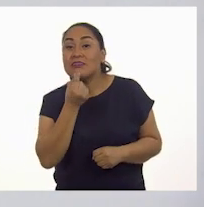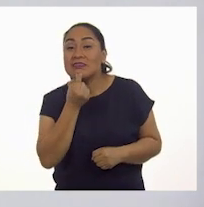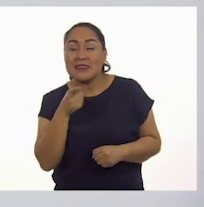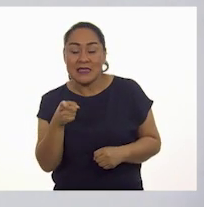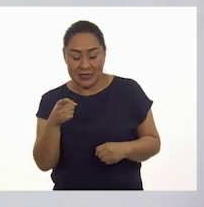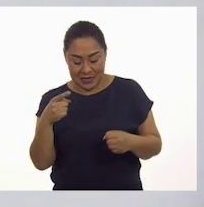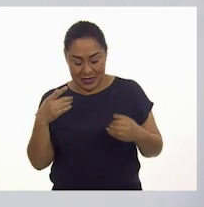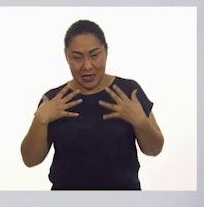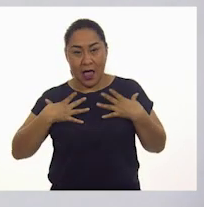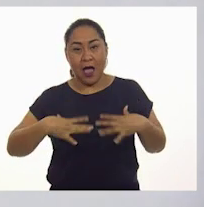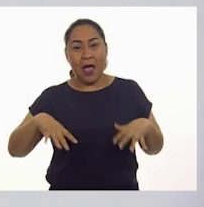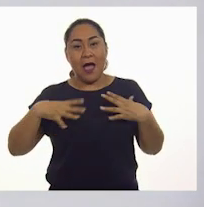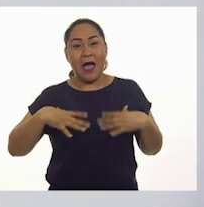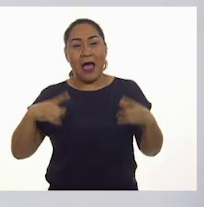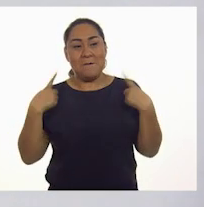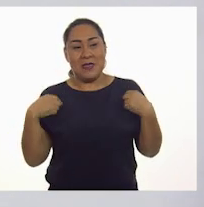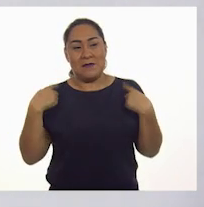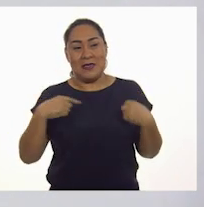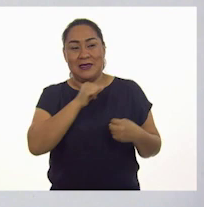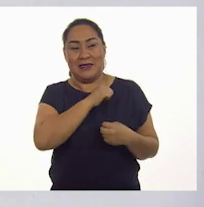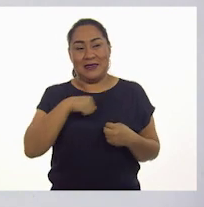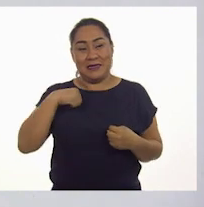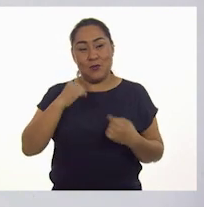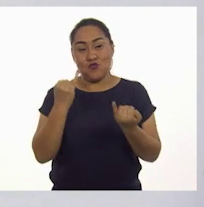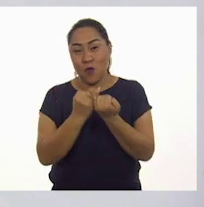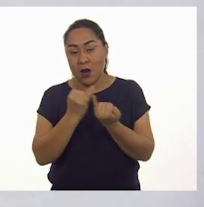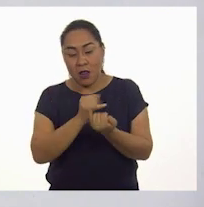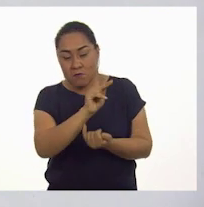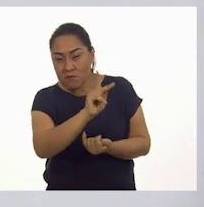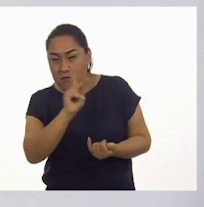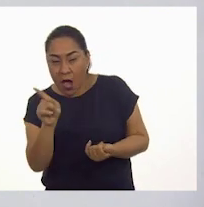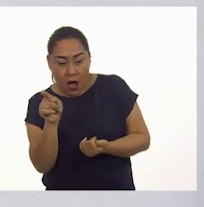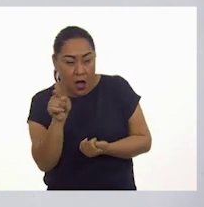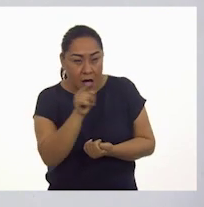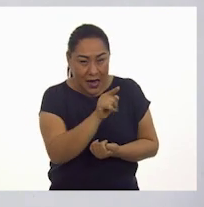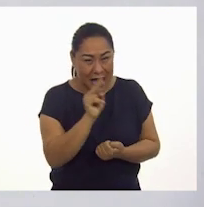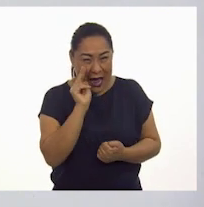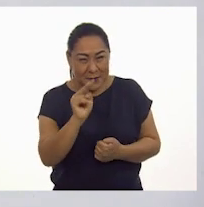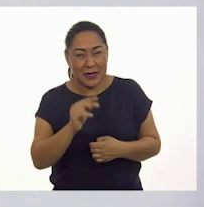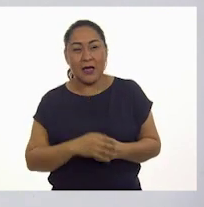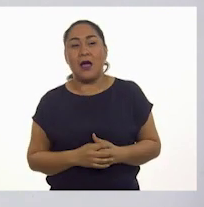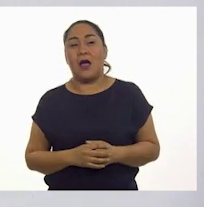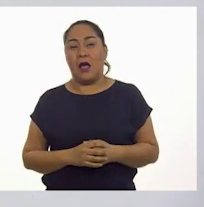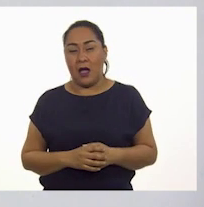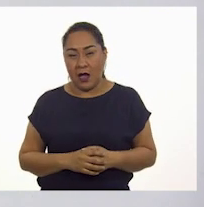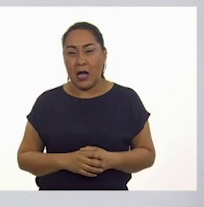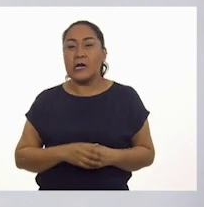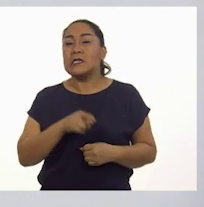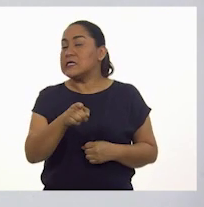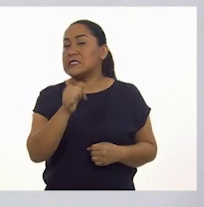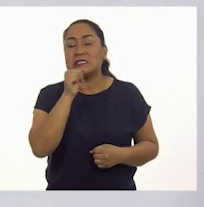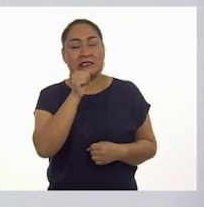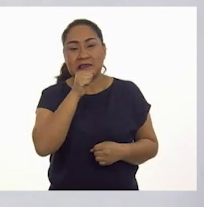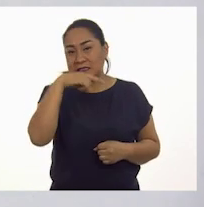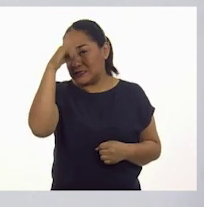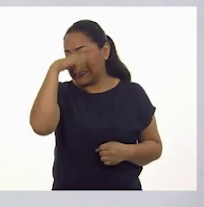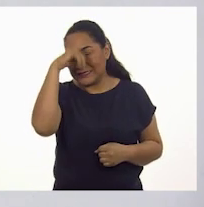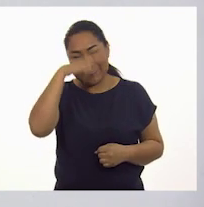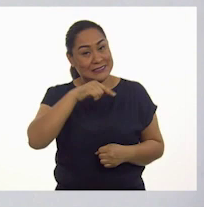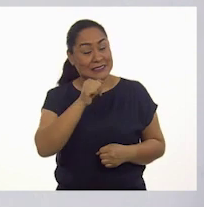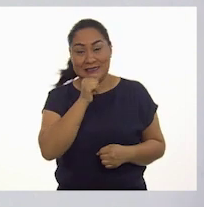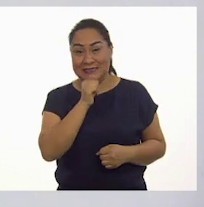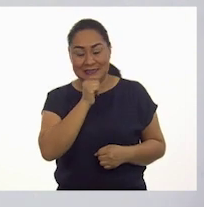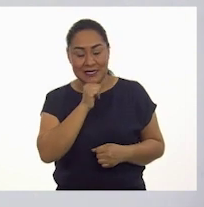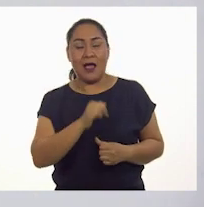la playera que usó en el día, que es esta misma. ¿Ya vieron? Quiere decir que aquí todavía no se ponía la pijama.